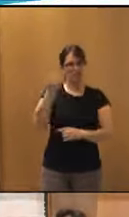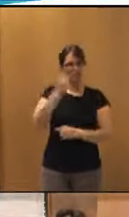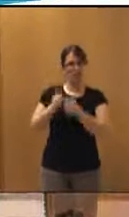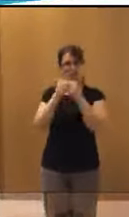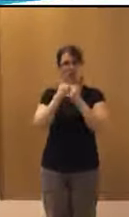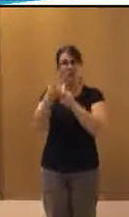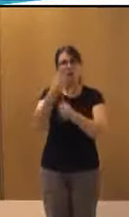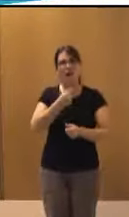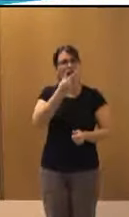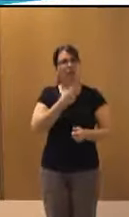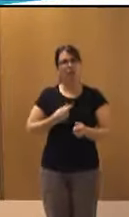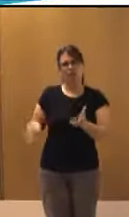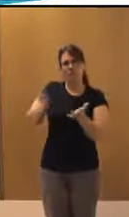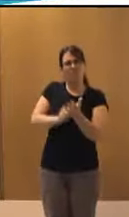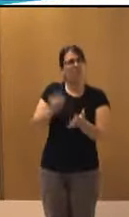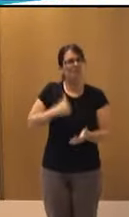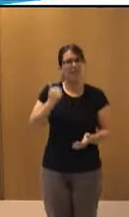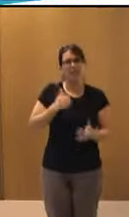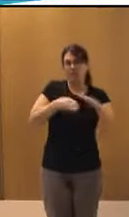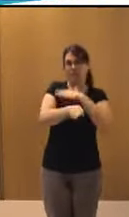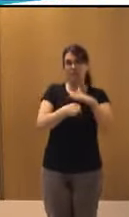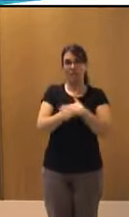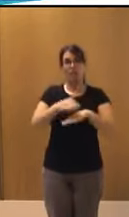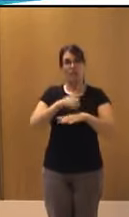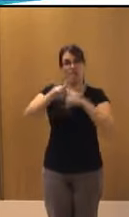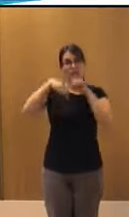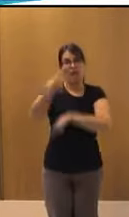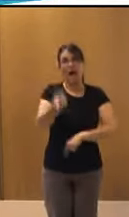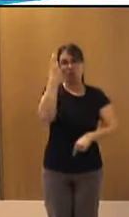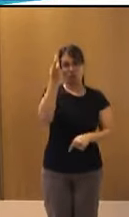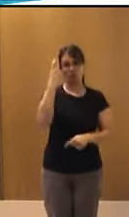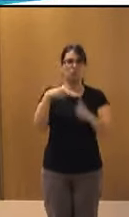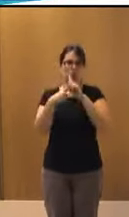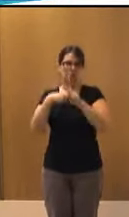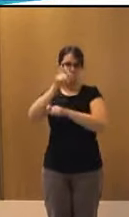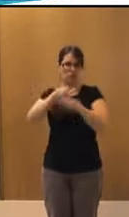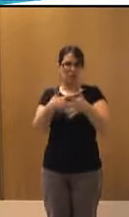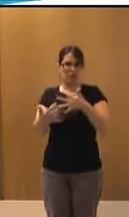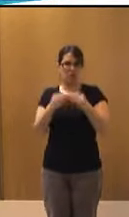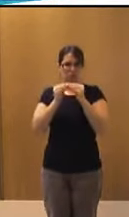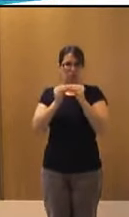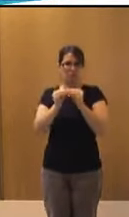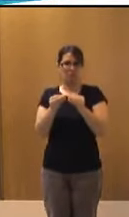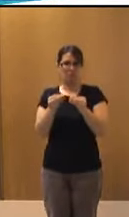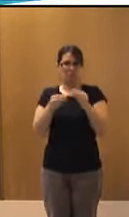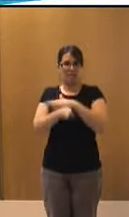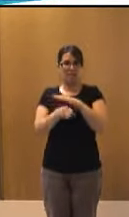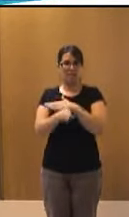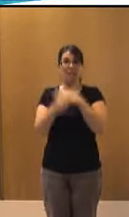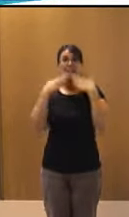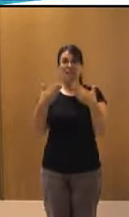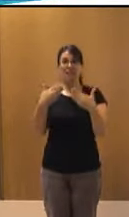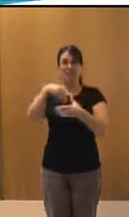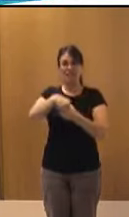facilita la incorporación de la accesibilidad para que los alumnos y los diseñadores que desde el principio quieren incorporar accesibilidad, pues, a través de esta